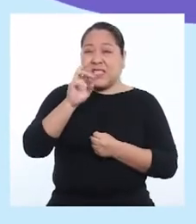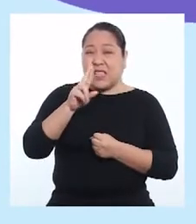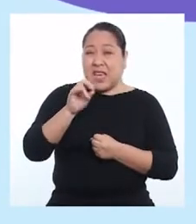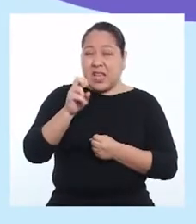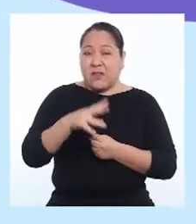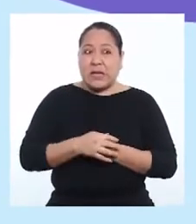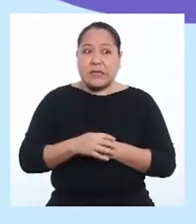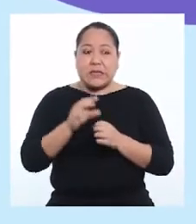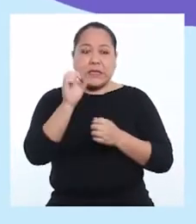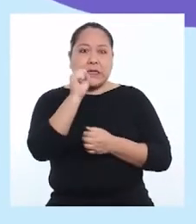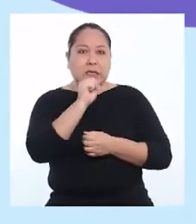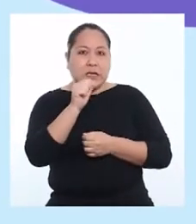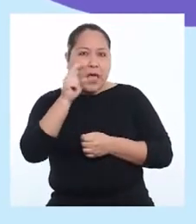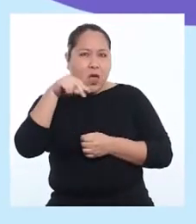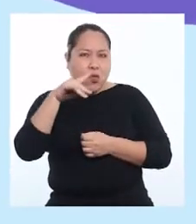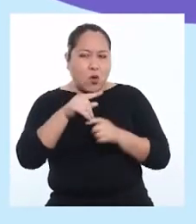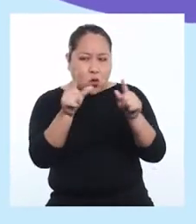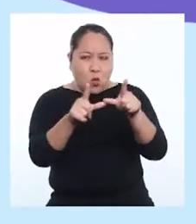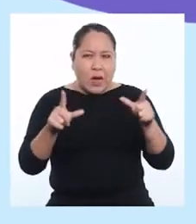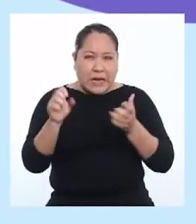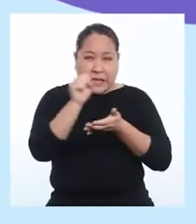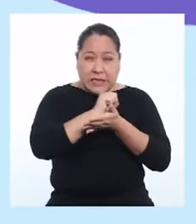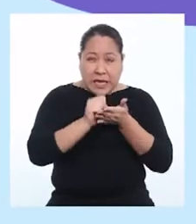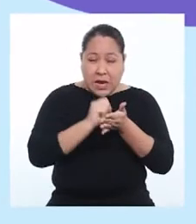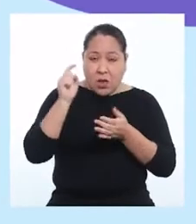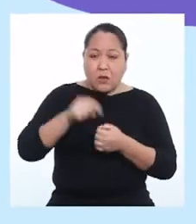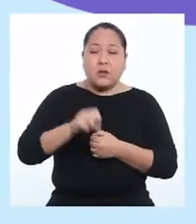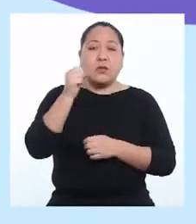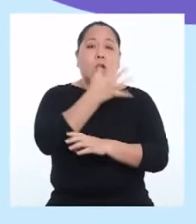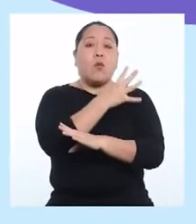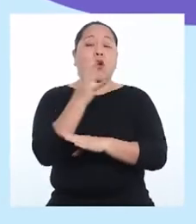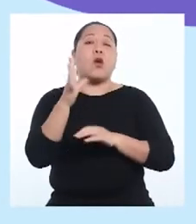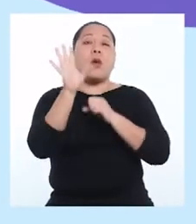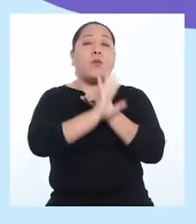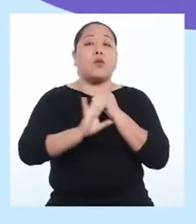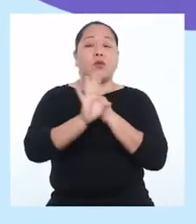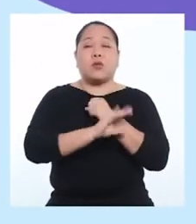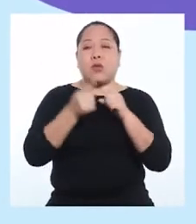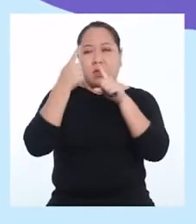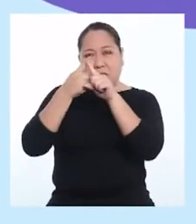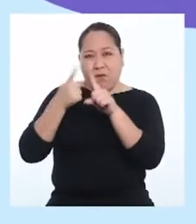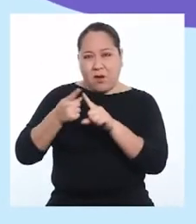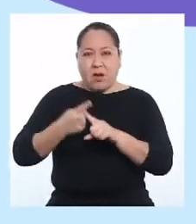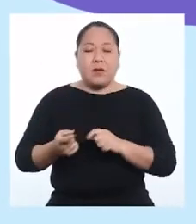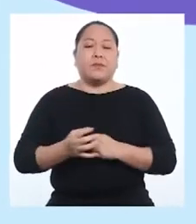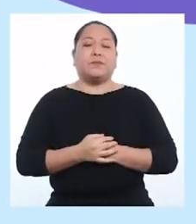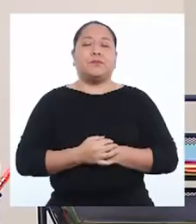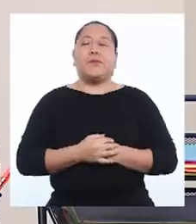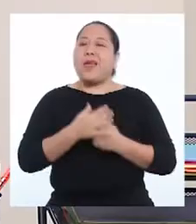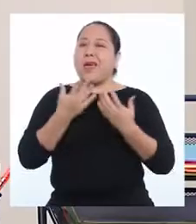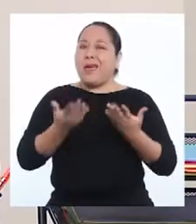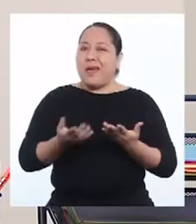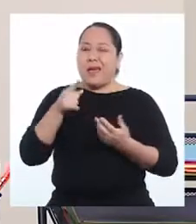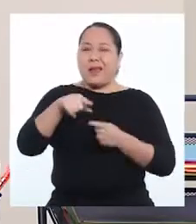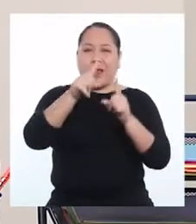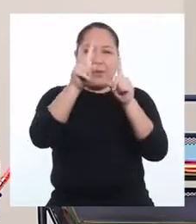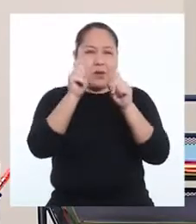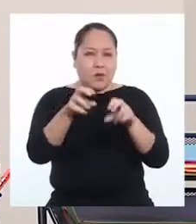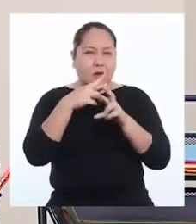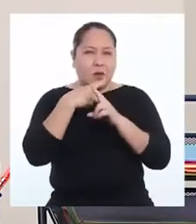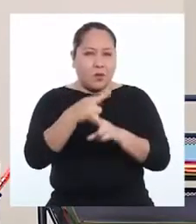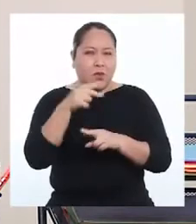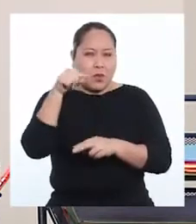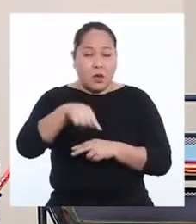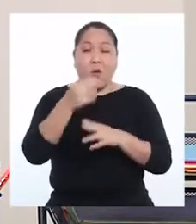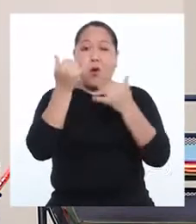Sí, así como los refugios de vida salvaje, los bosques de protección, entre otras. Entonces, la pregunta